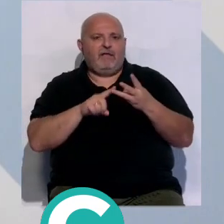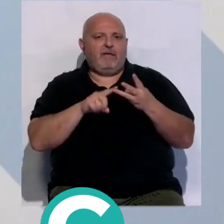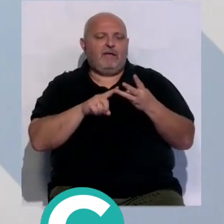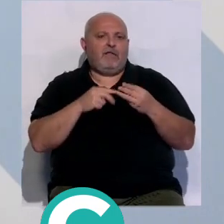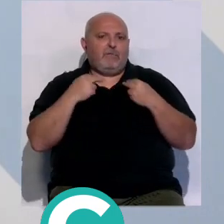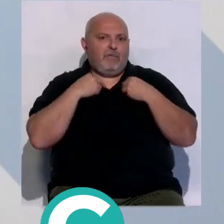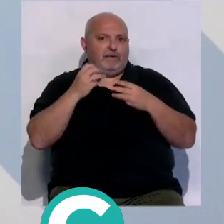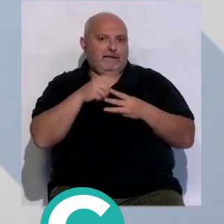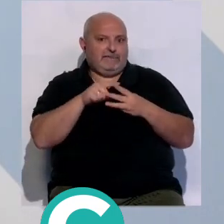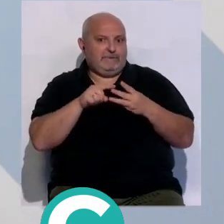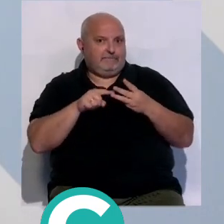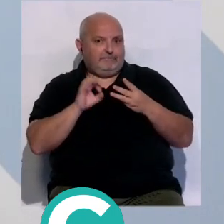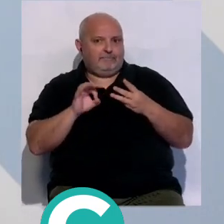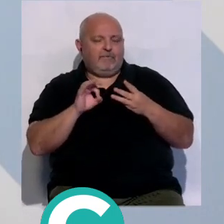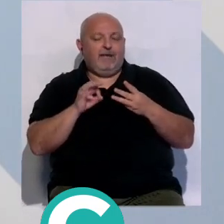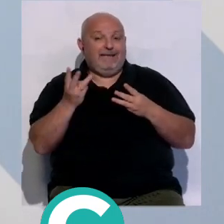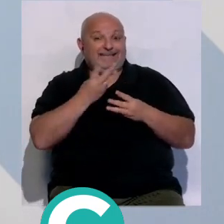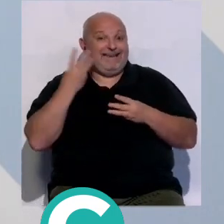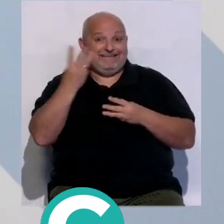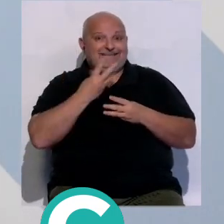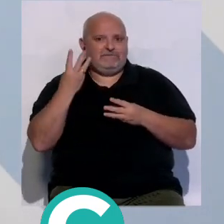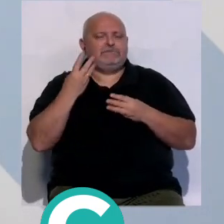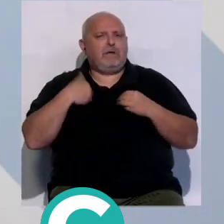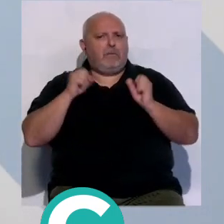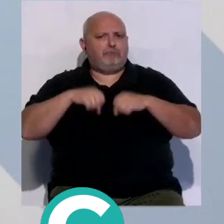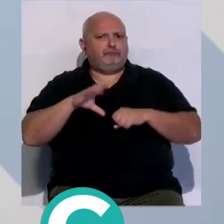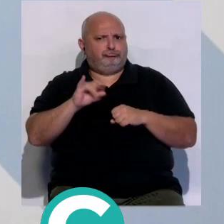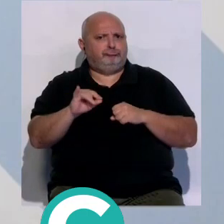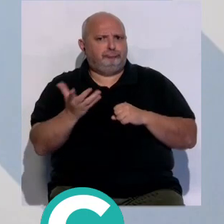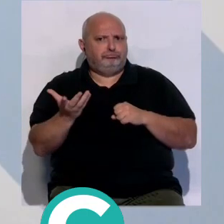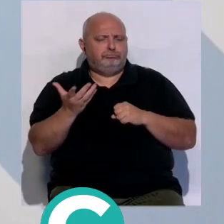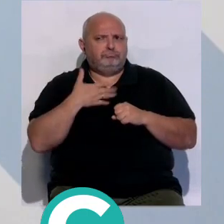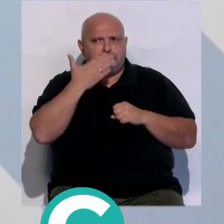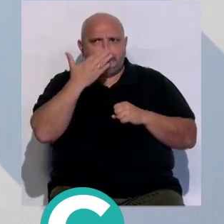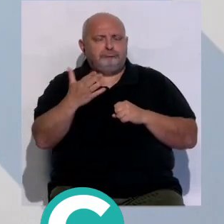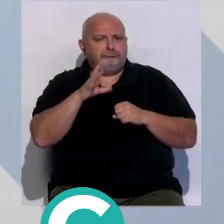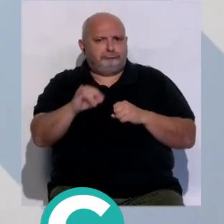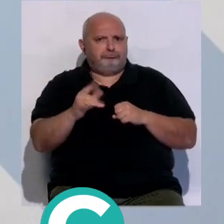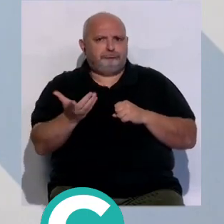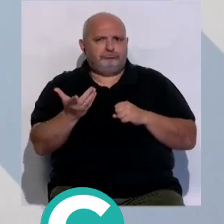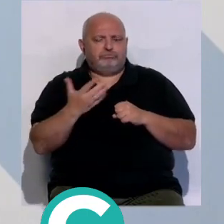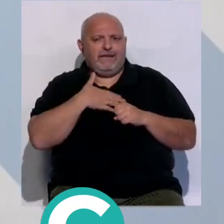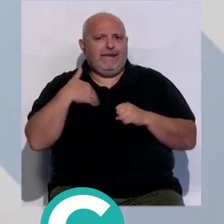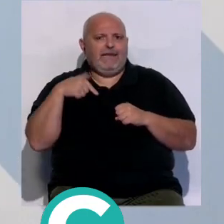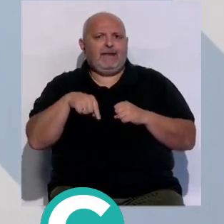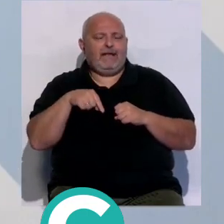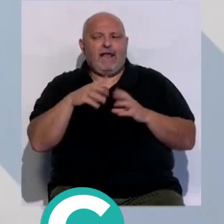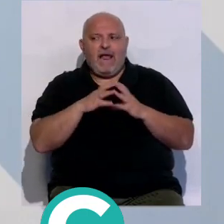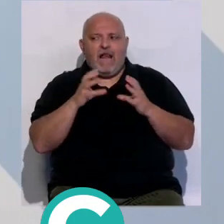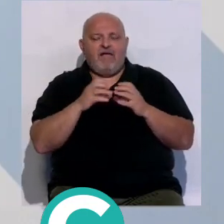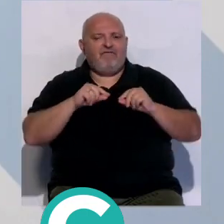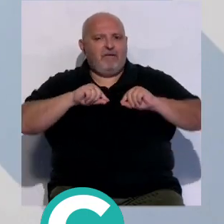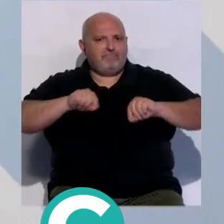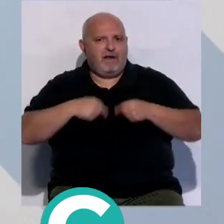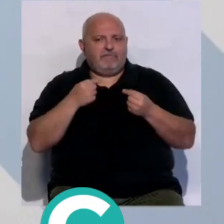Diputación Provincial estas tres entidades están de acuerdo y han manifestado sus ganas de